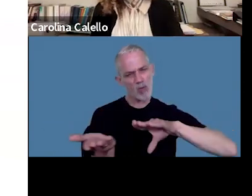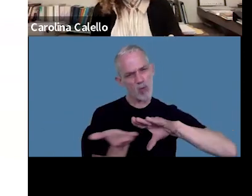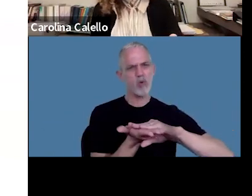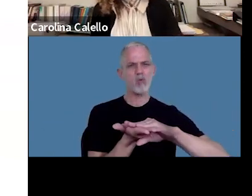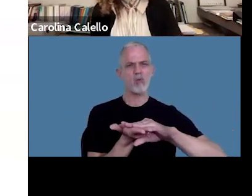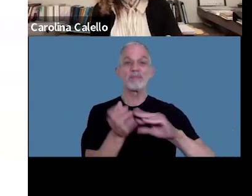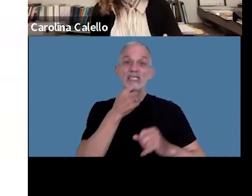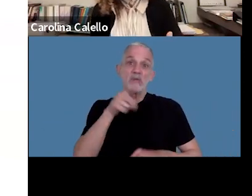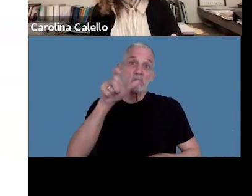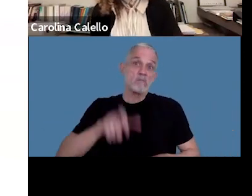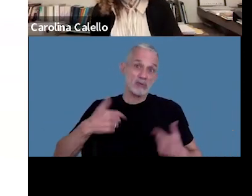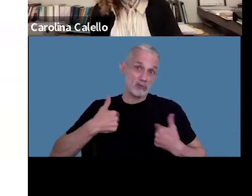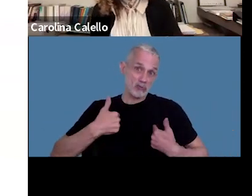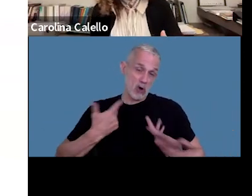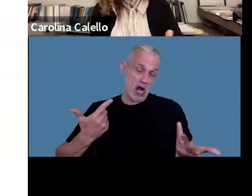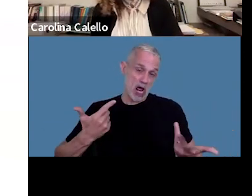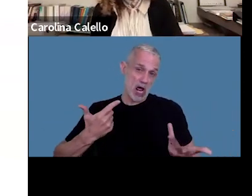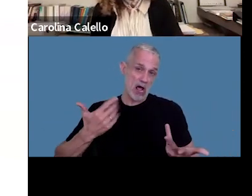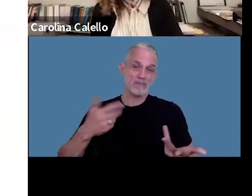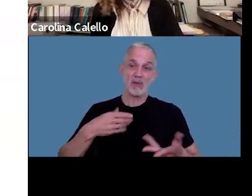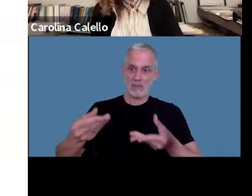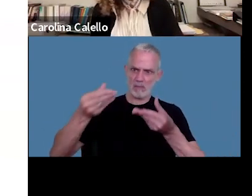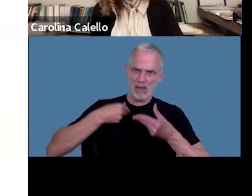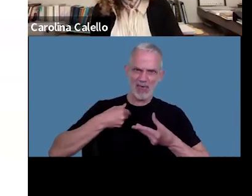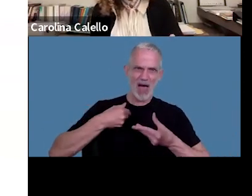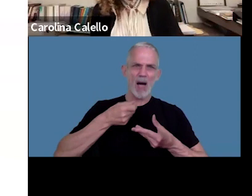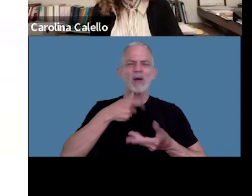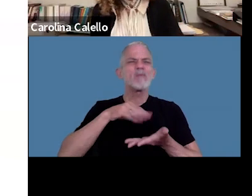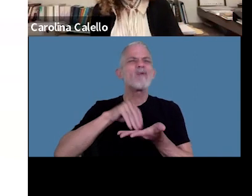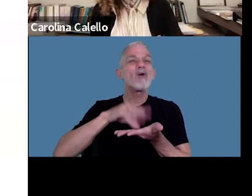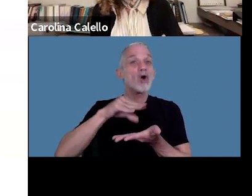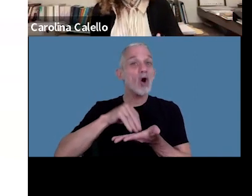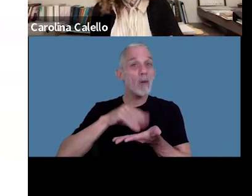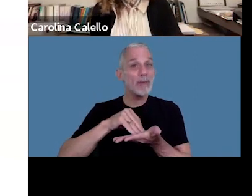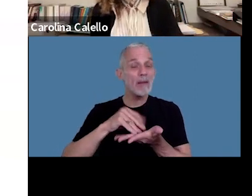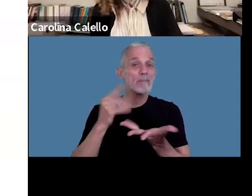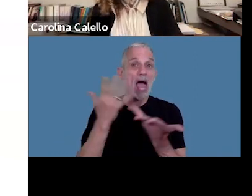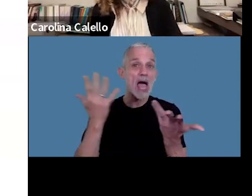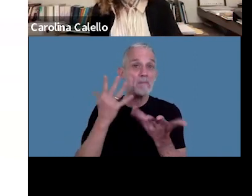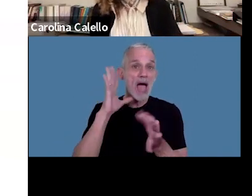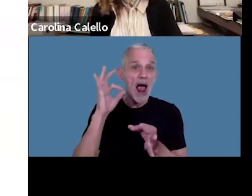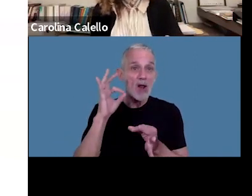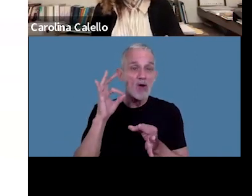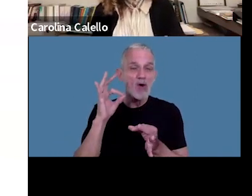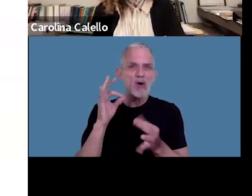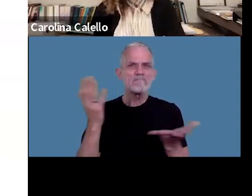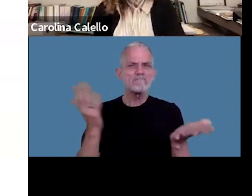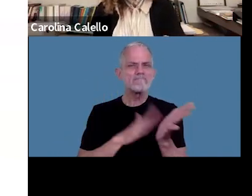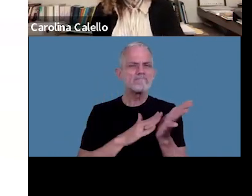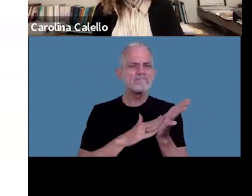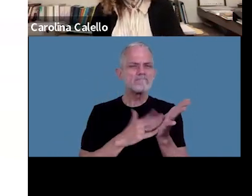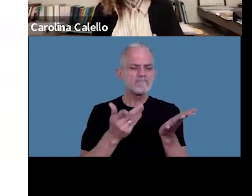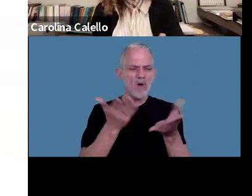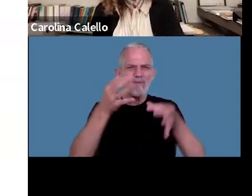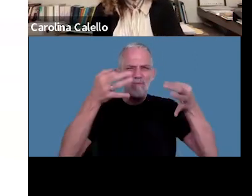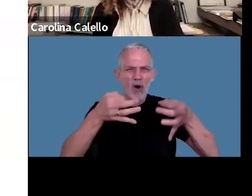el contribuyente por ejemplo me entrega fotocopias de algo y no queda constancia de su ingreso